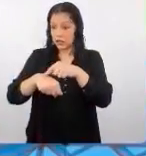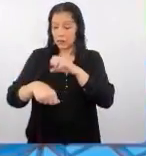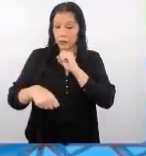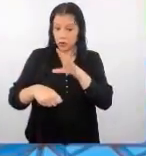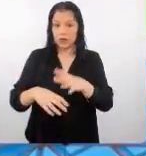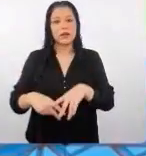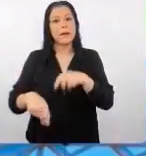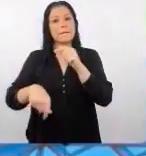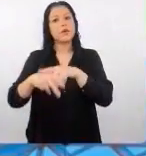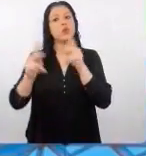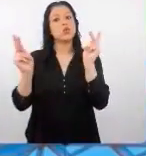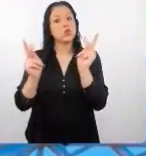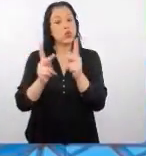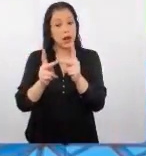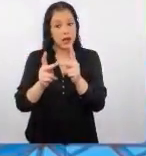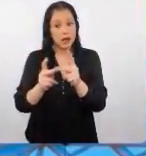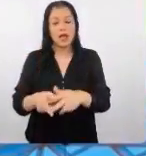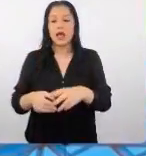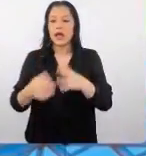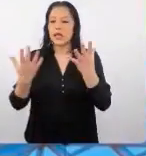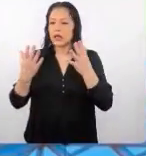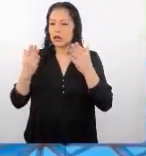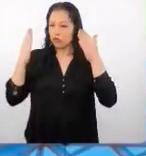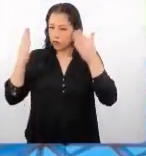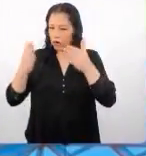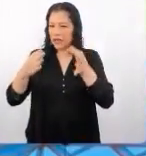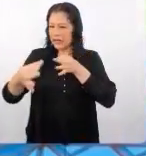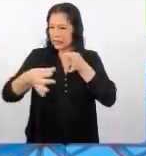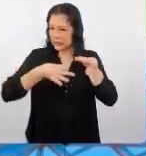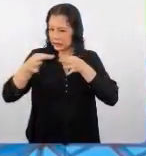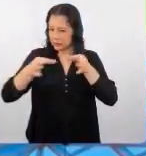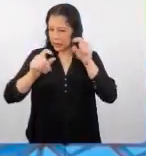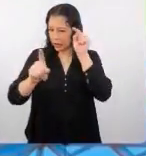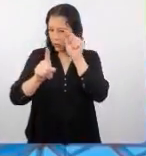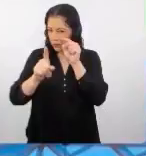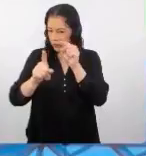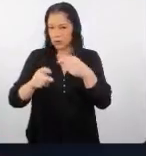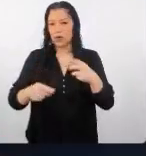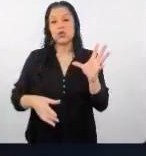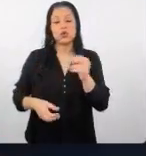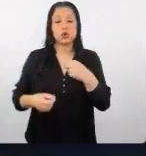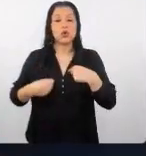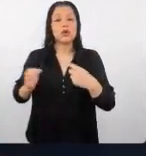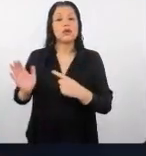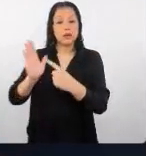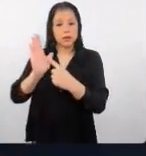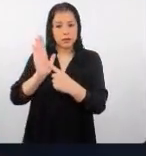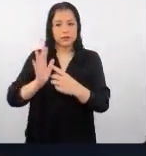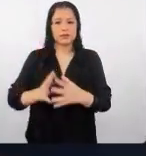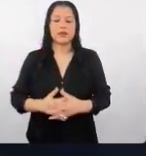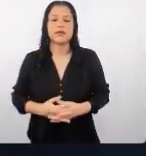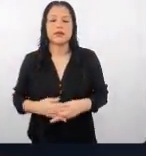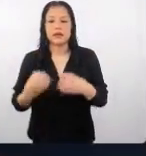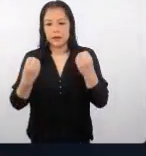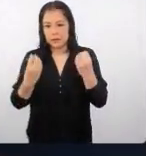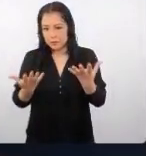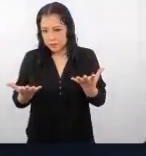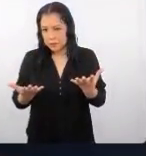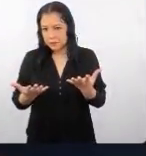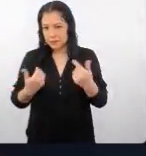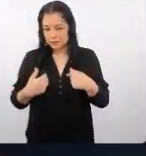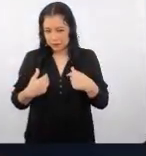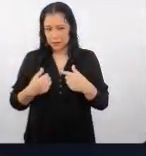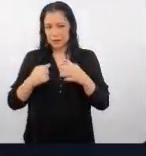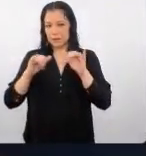ser bastante puntuales orientados y explicativos con todo lo que vamos a mostrar bueno entonces yo los